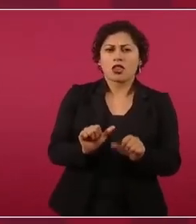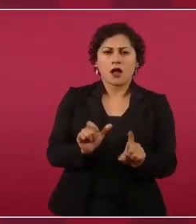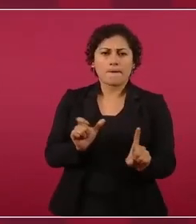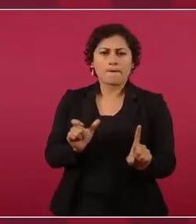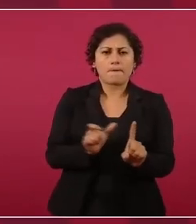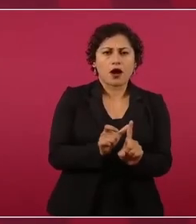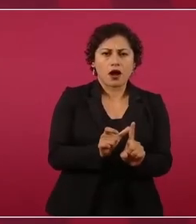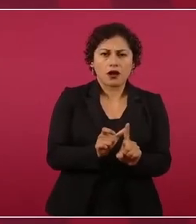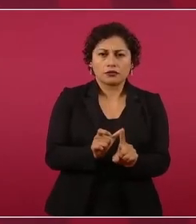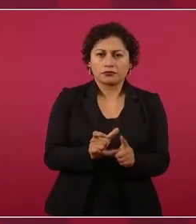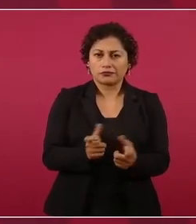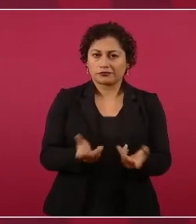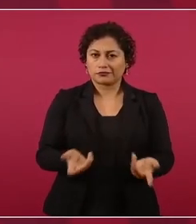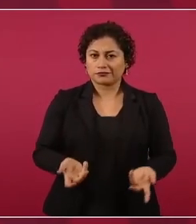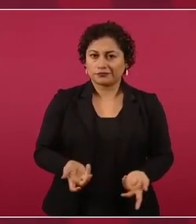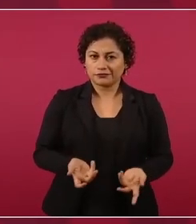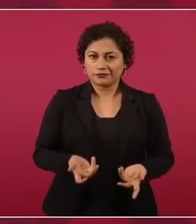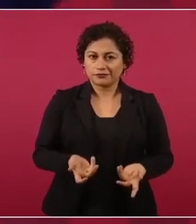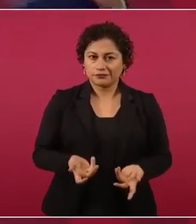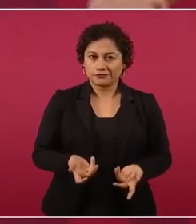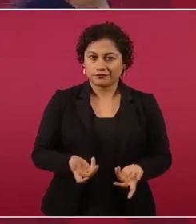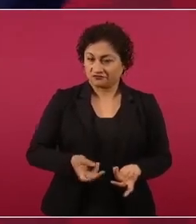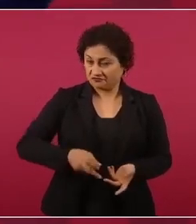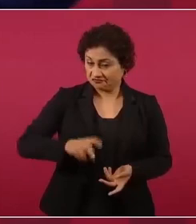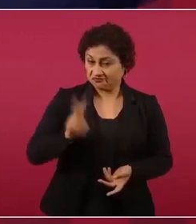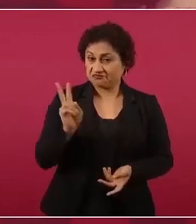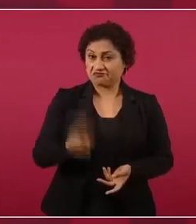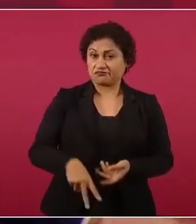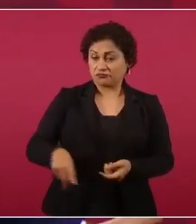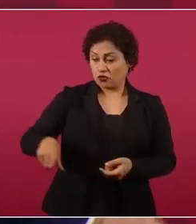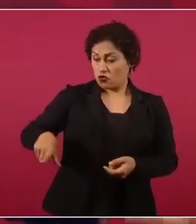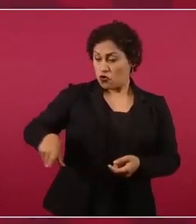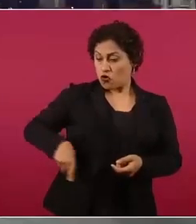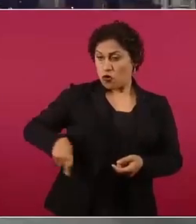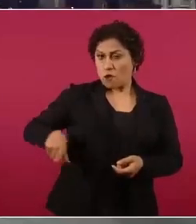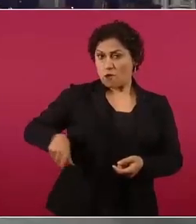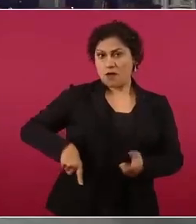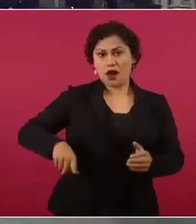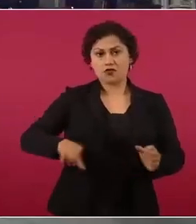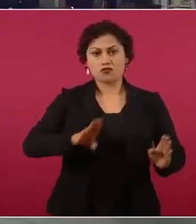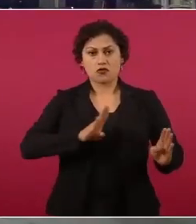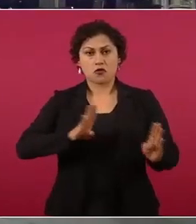protección del Estado Mayor Presidencial.